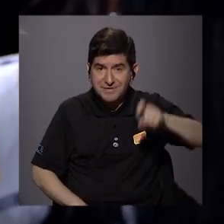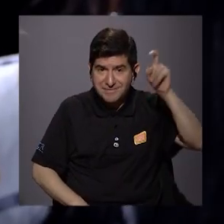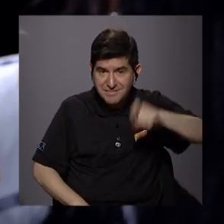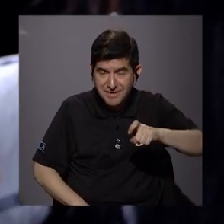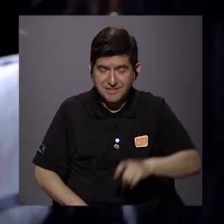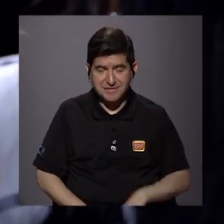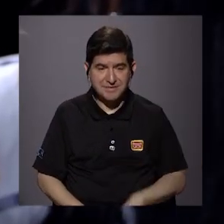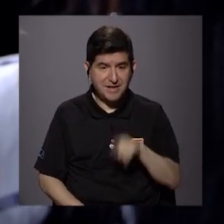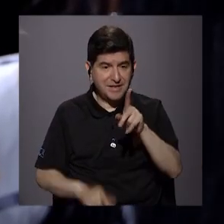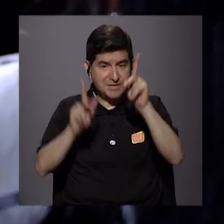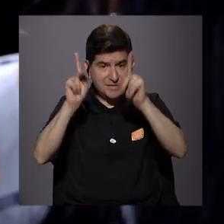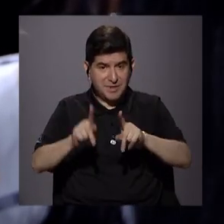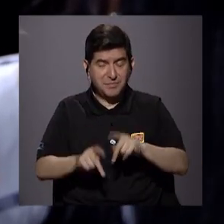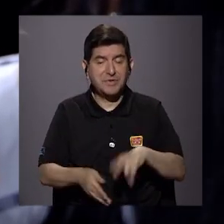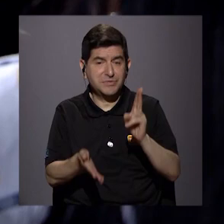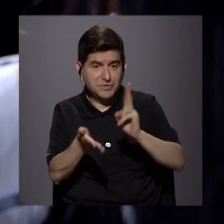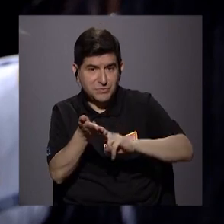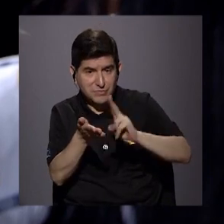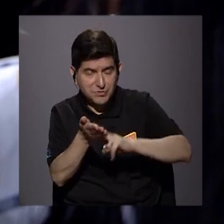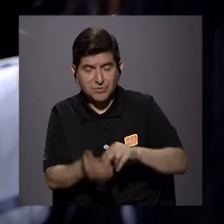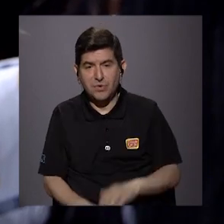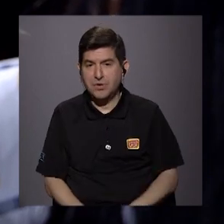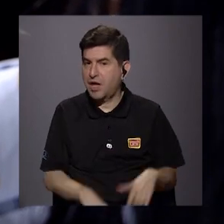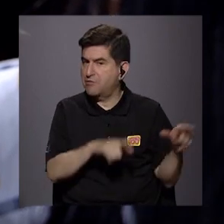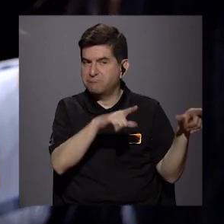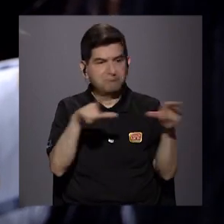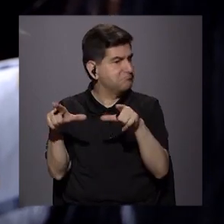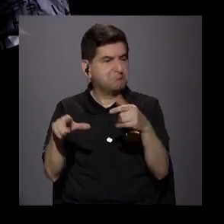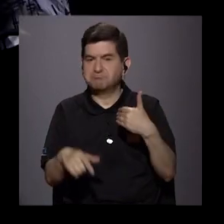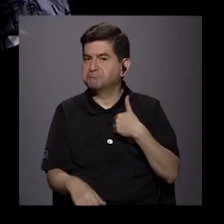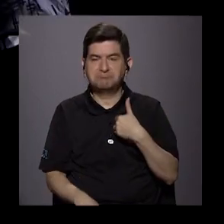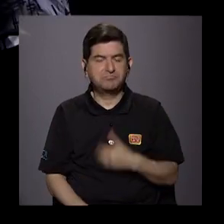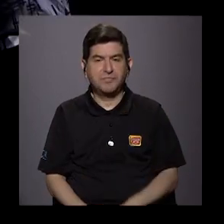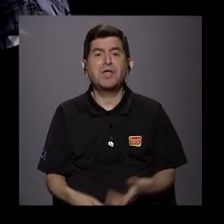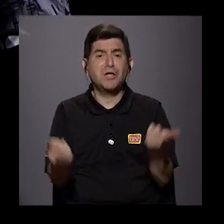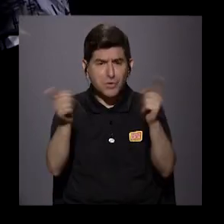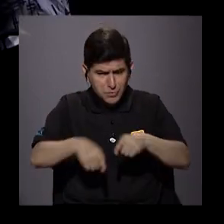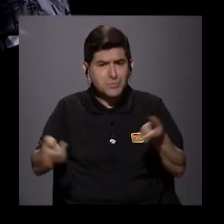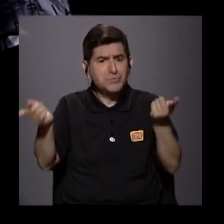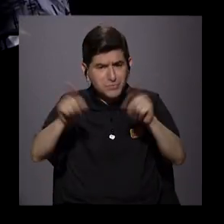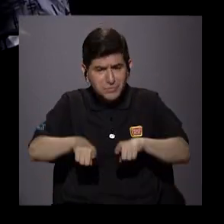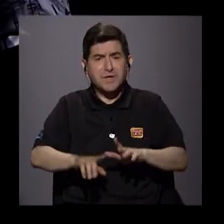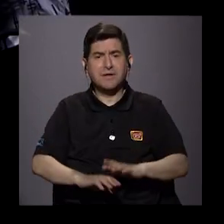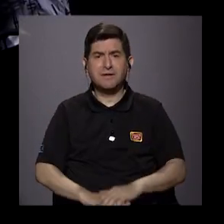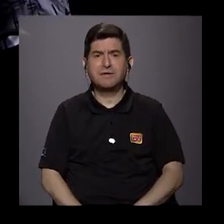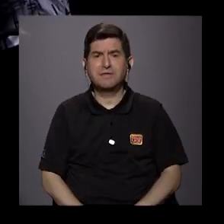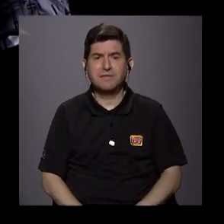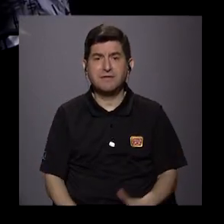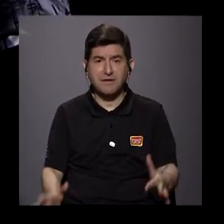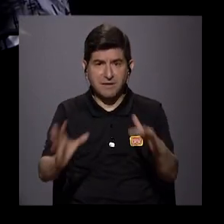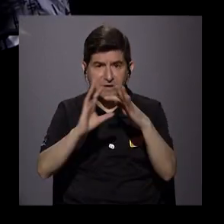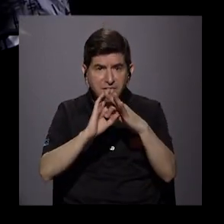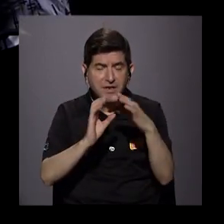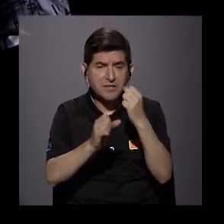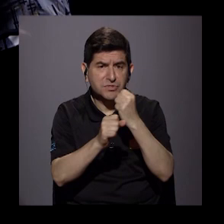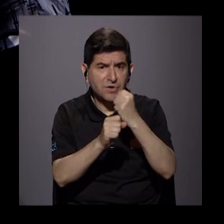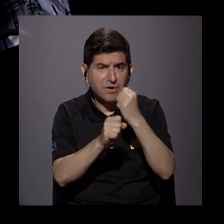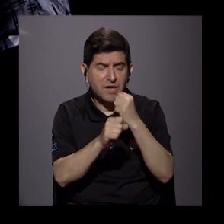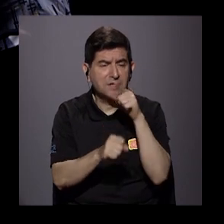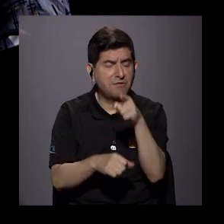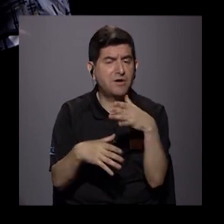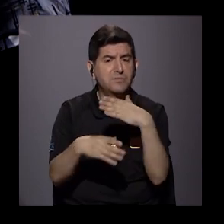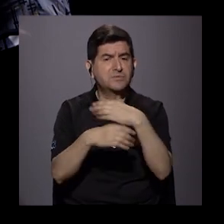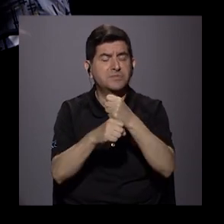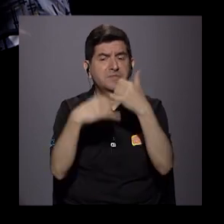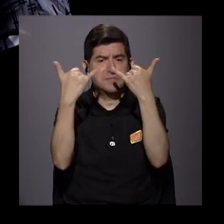en las que él podría ser contratado, ni siquiera está listo para eso. Y sucede mucho, ¿verdad? Y a propósito del trabajo que usted ha venido